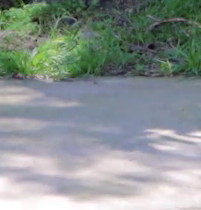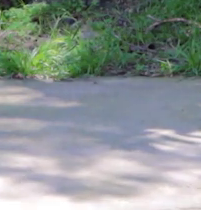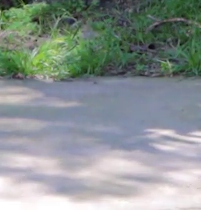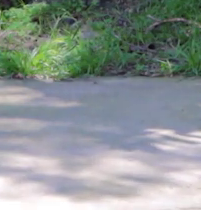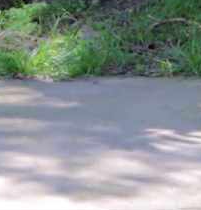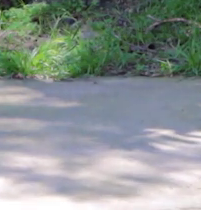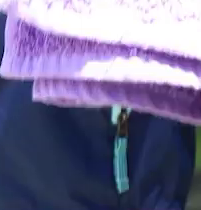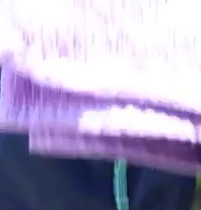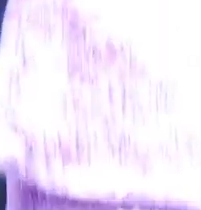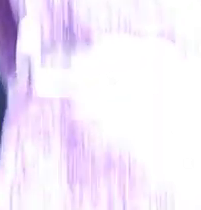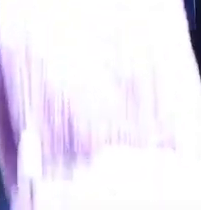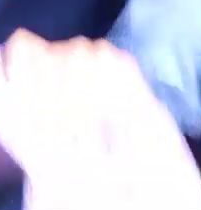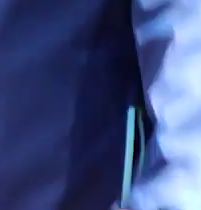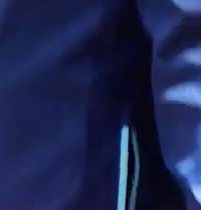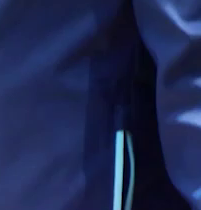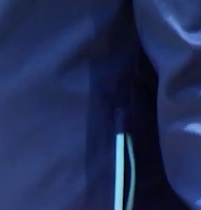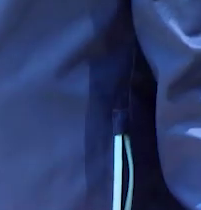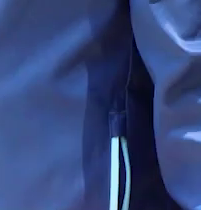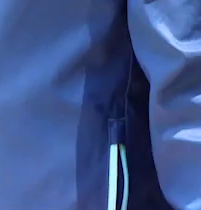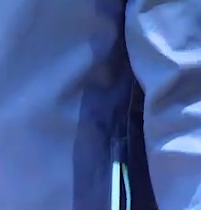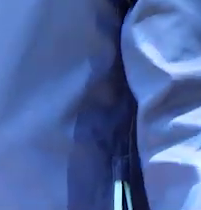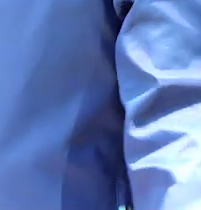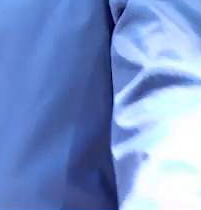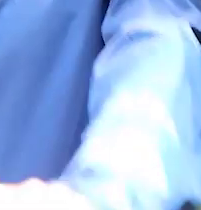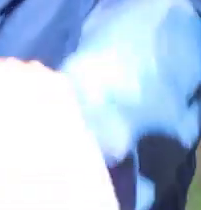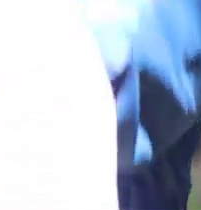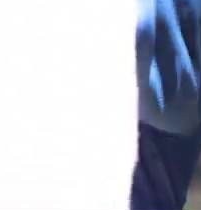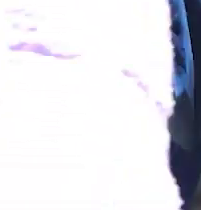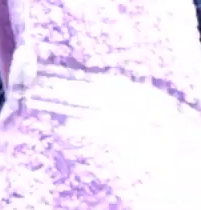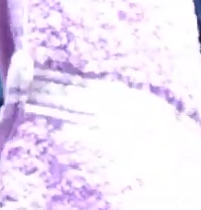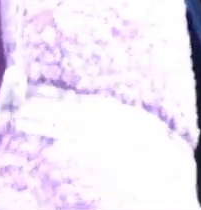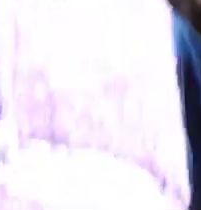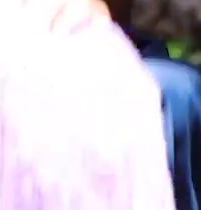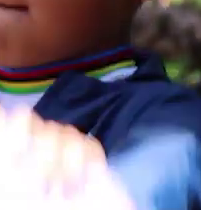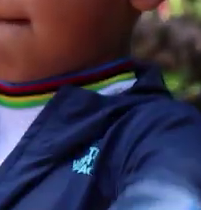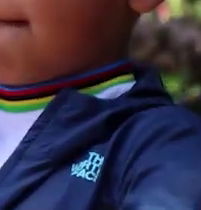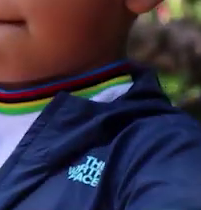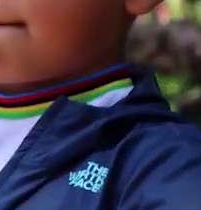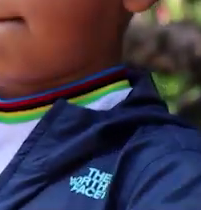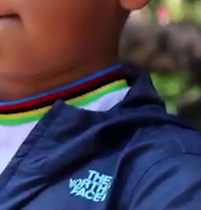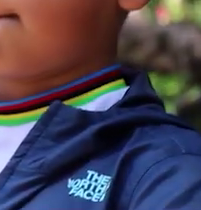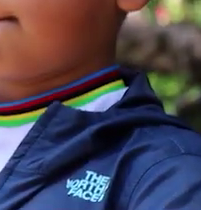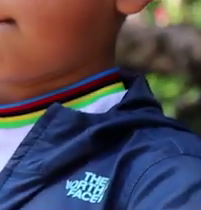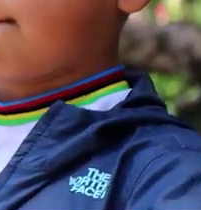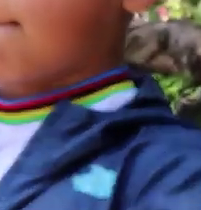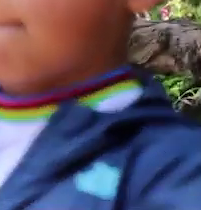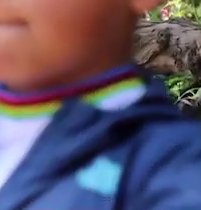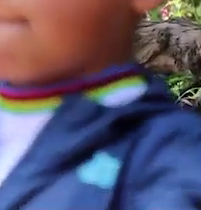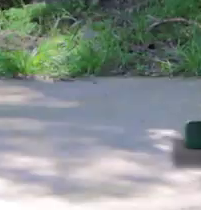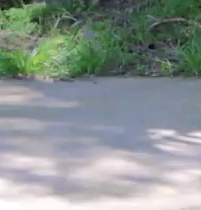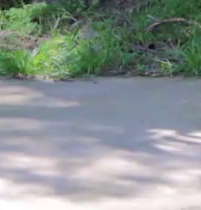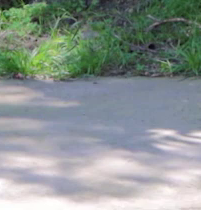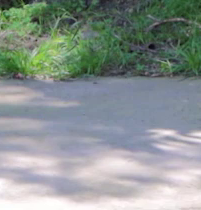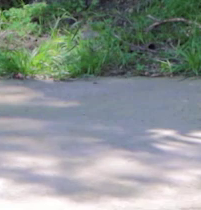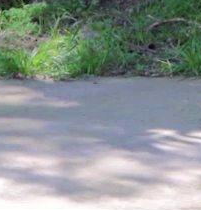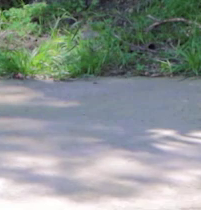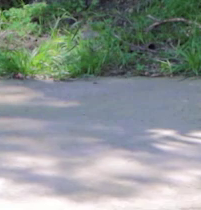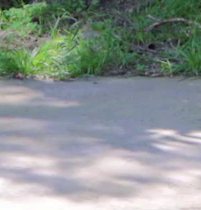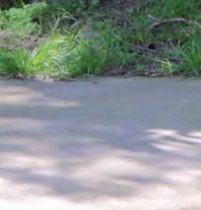bajar en extensión vamos a subir los brazos a la altura de los hombros bajamos y subimos